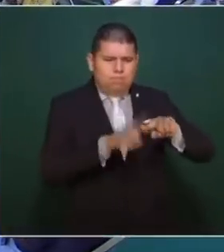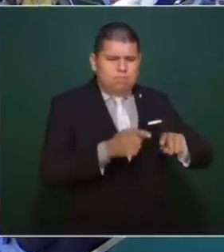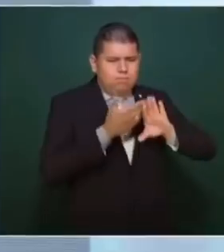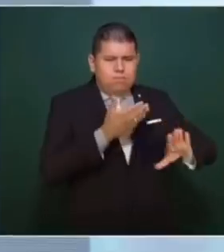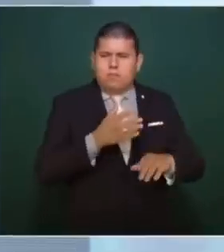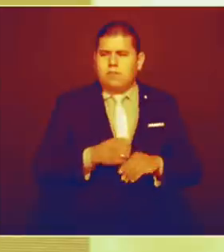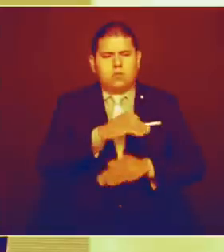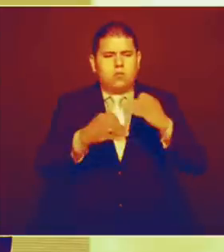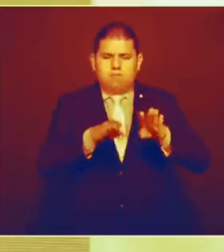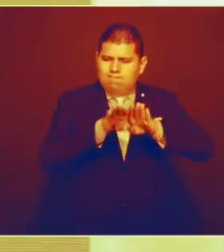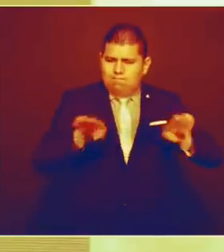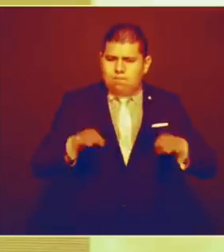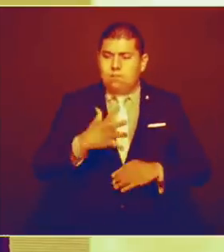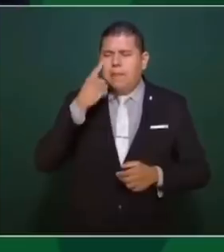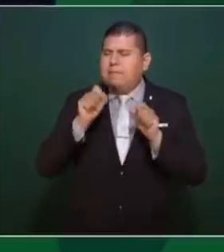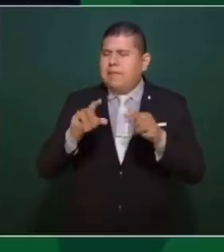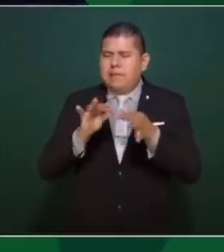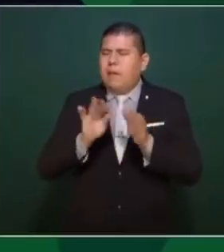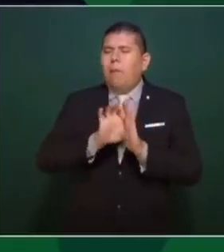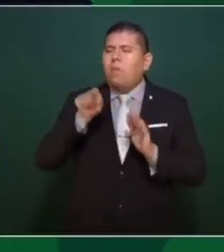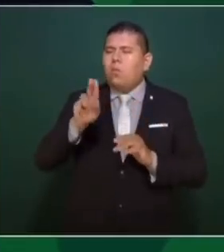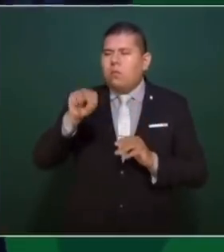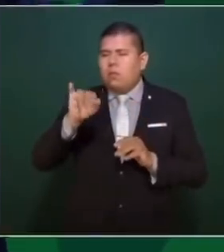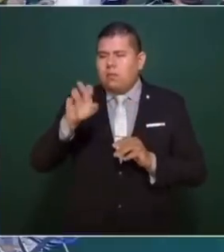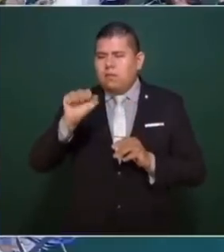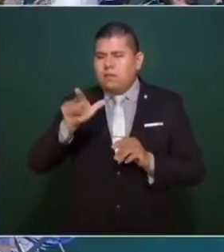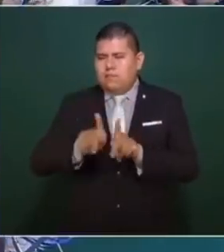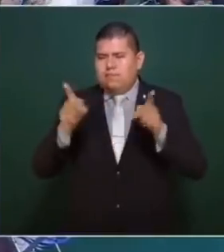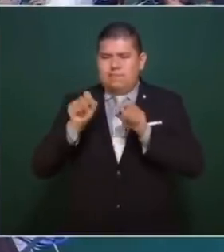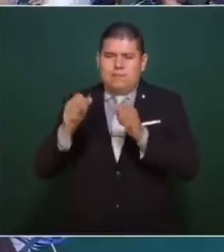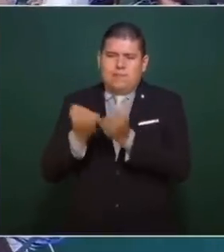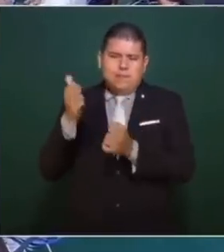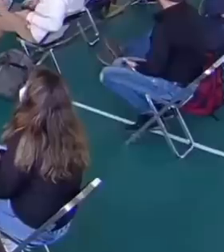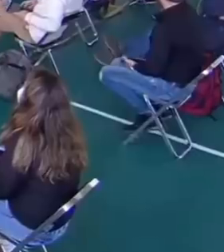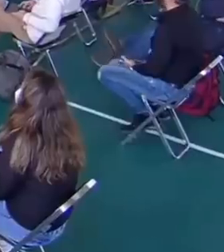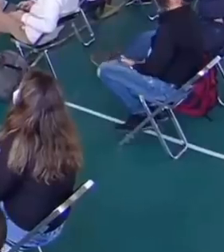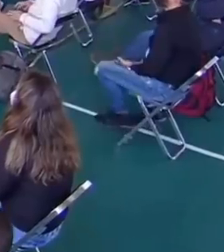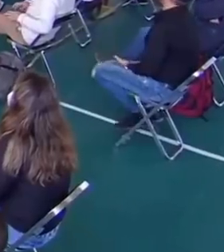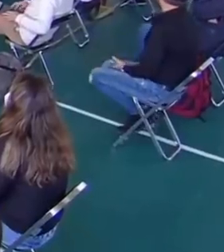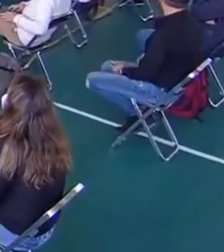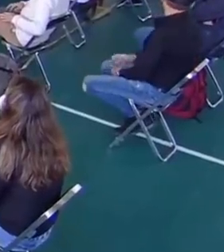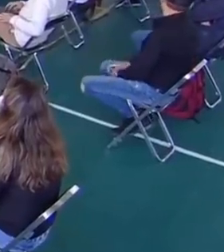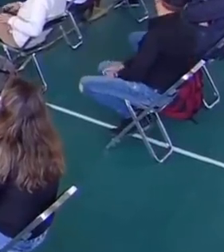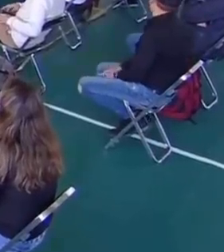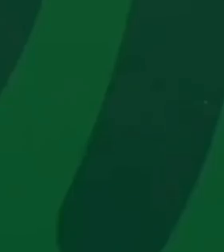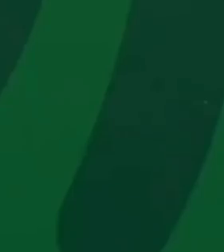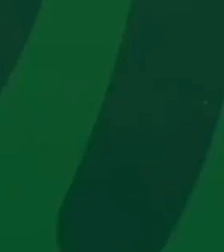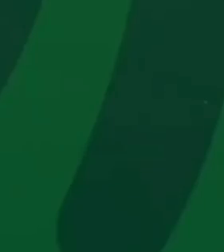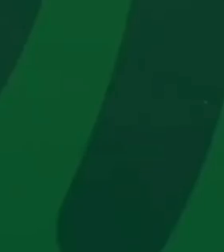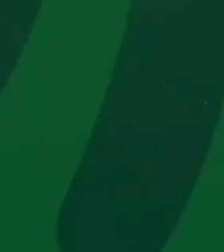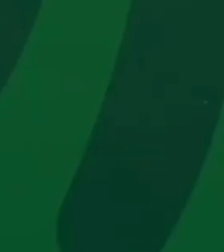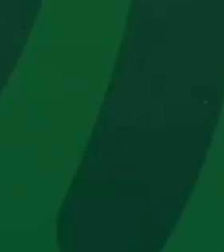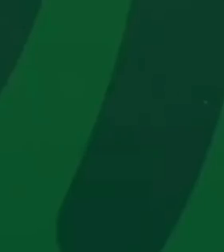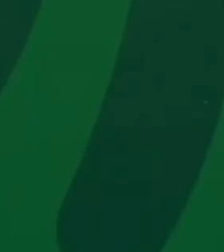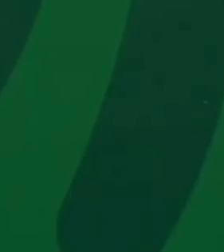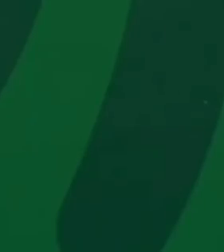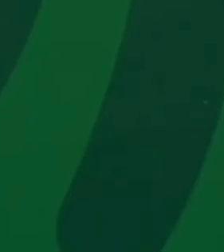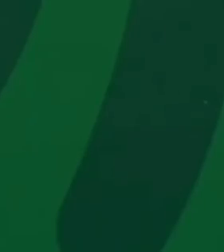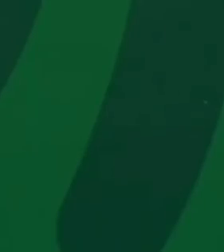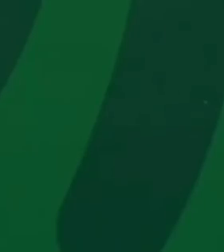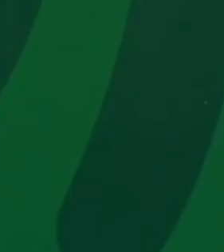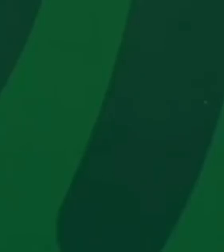la impunidad, sea quien sea, hasta mis hijos. Tú eres el universal, mi amigo, no, mi ex amigo, Ilio Ortiz,